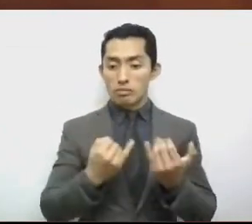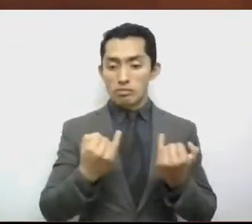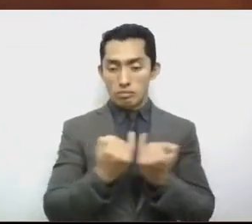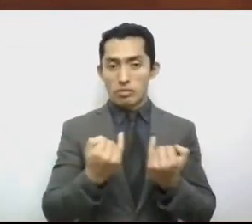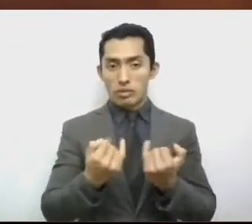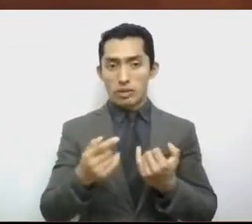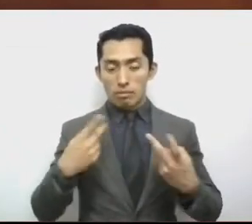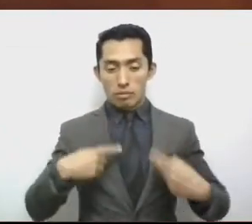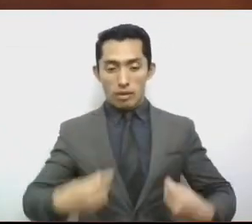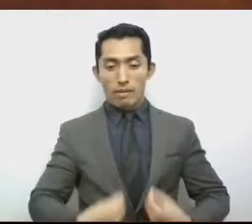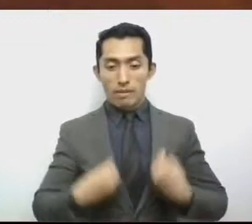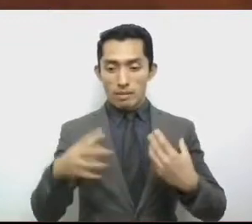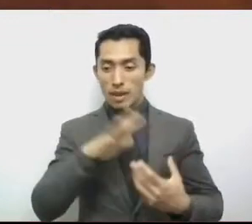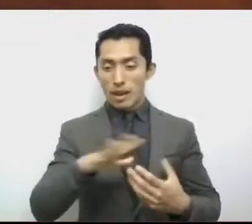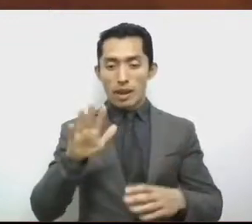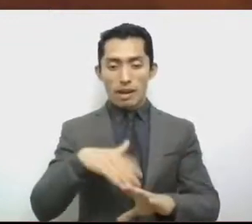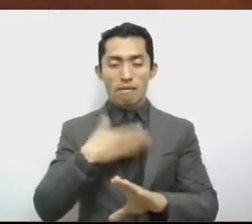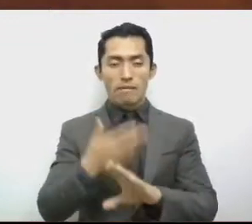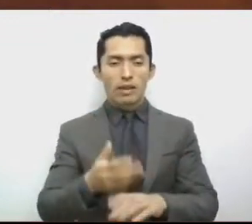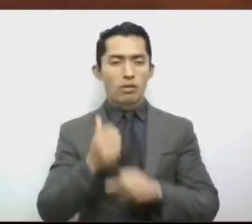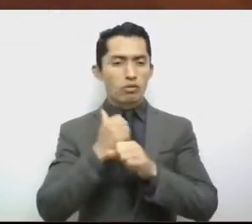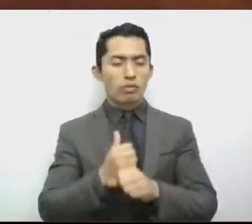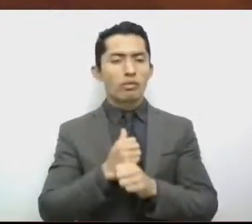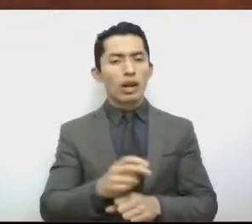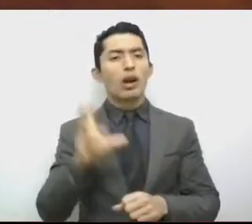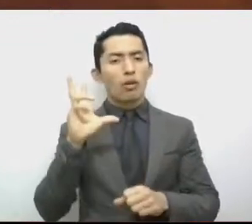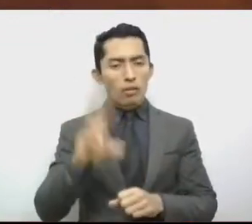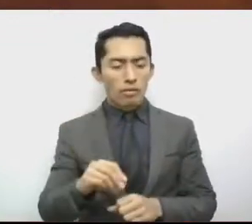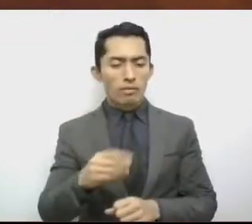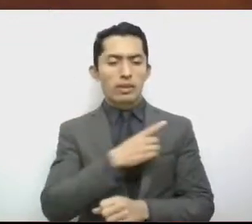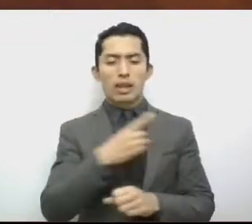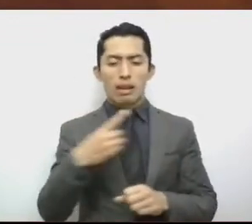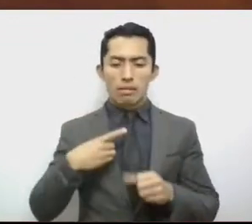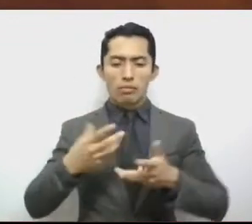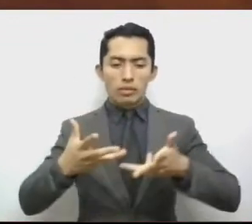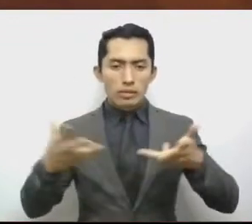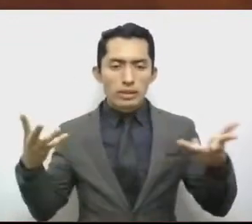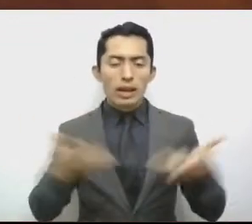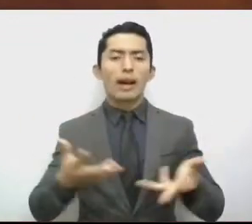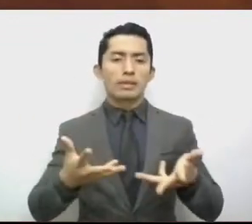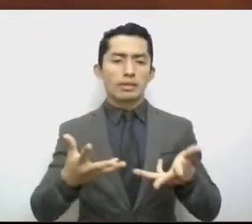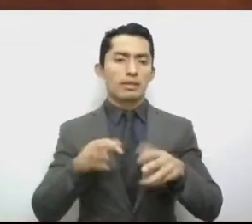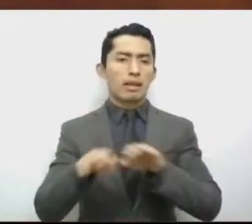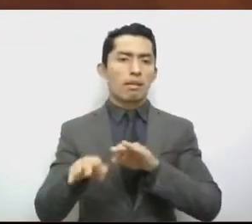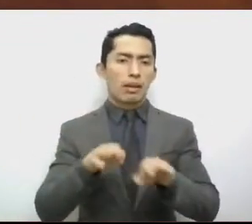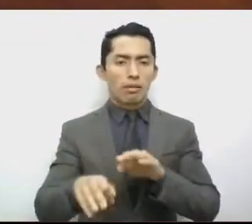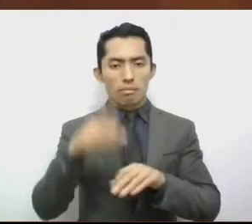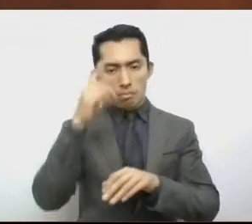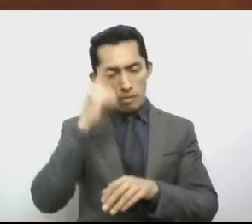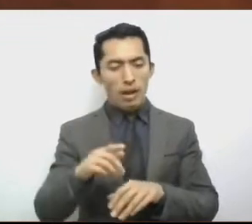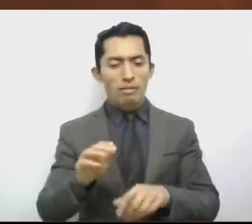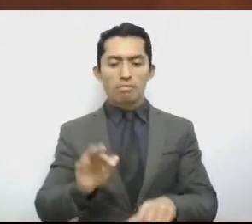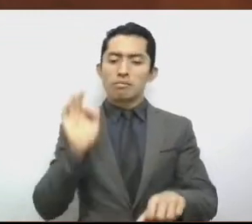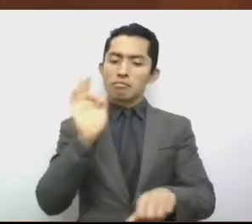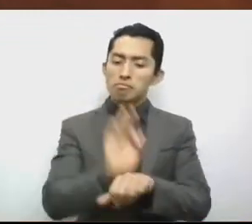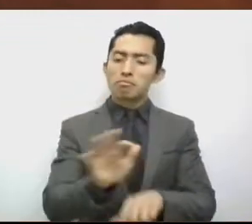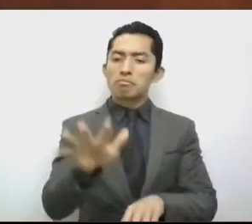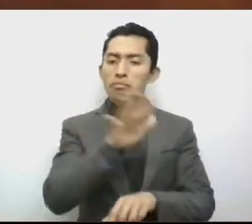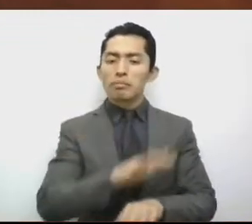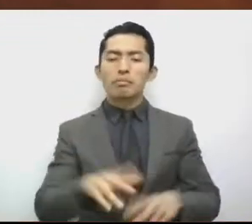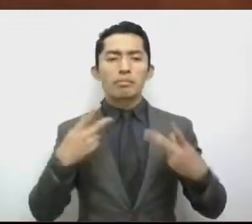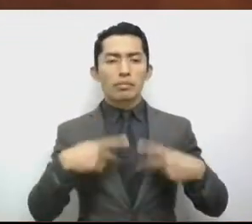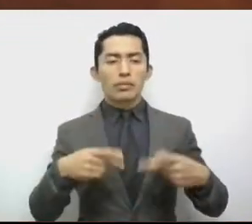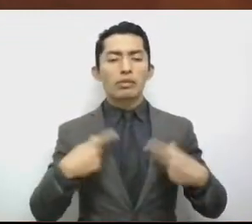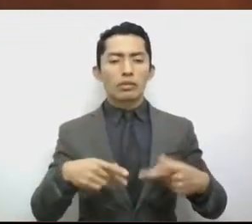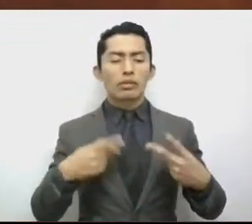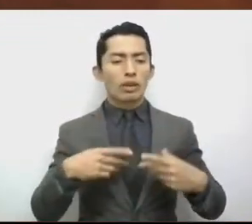afectada. Necesitamos actuar en beneficio de todas las familias mexiquenses.